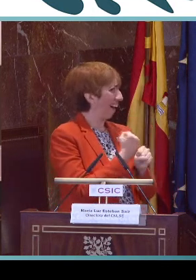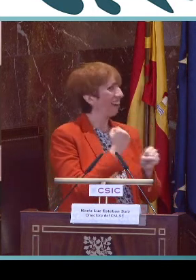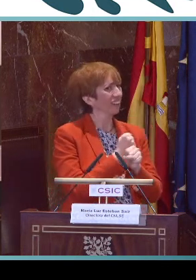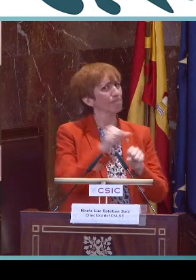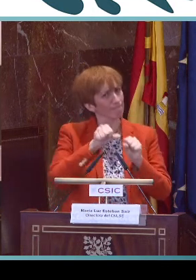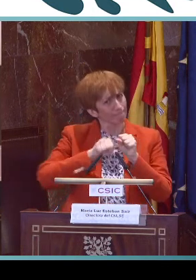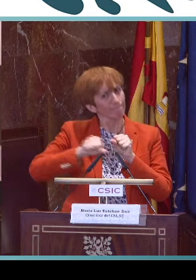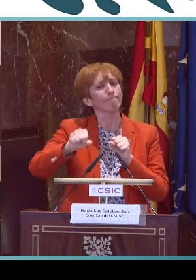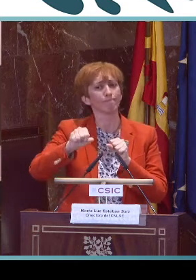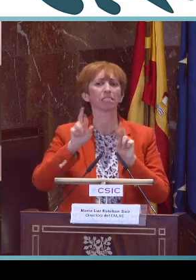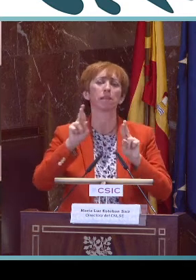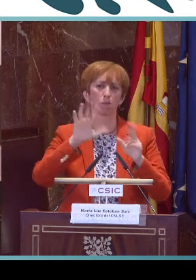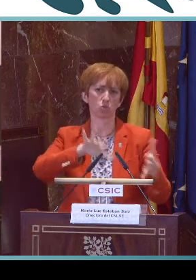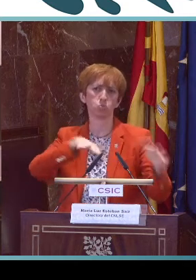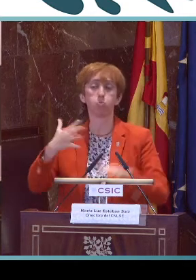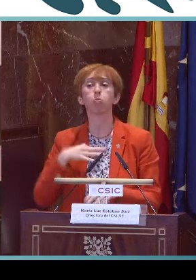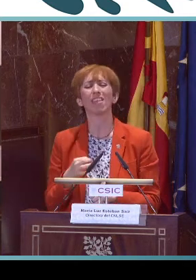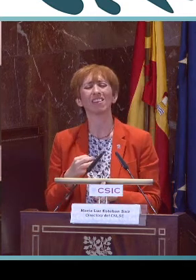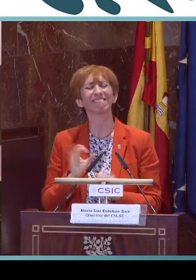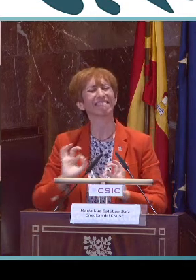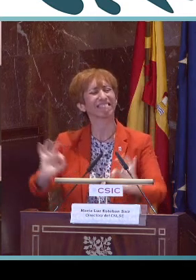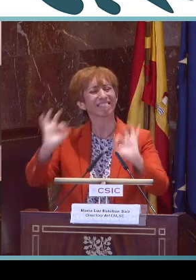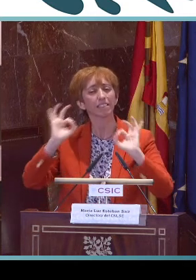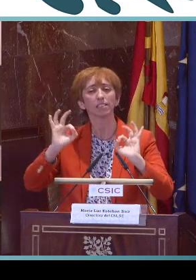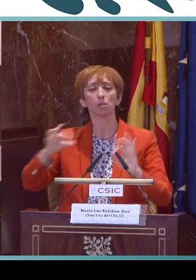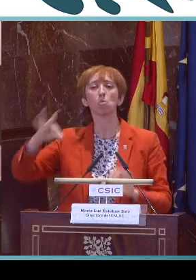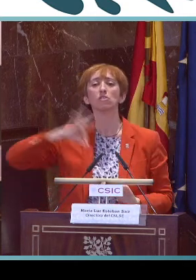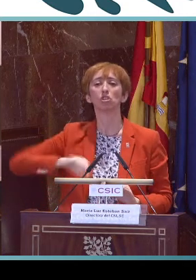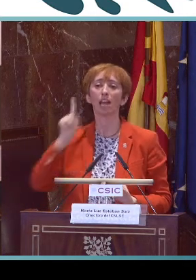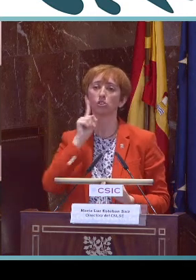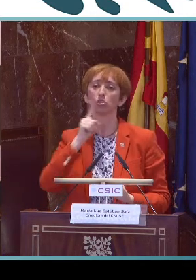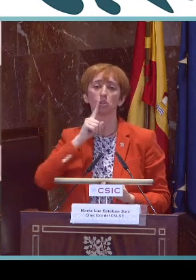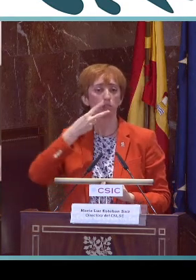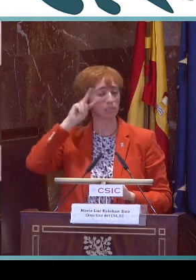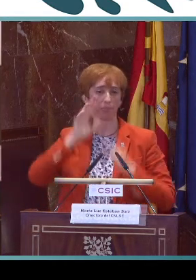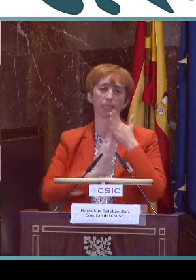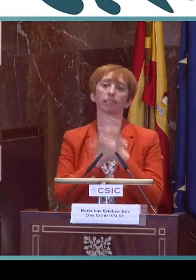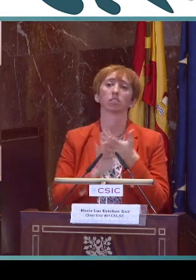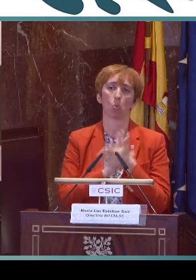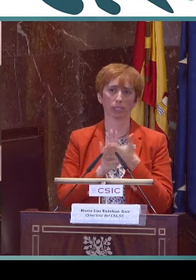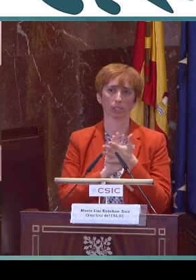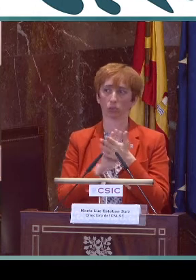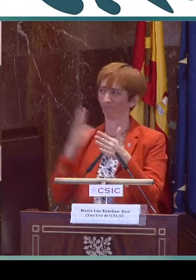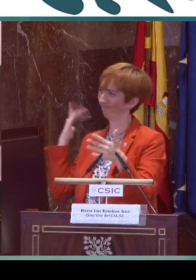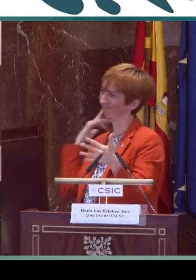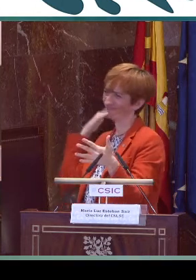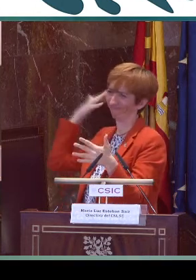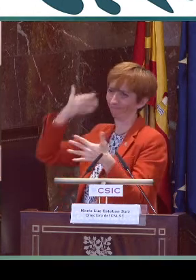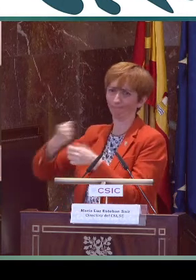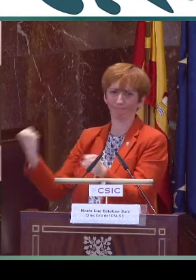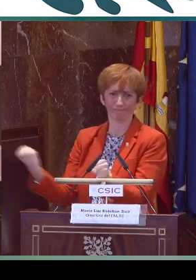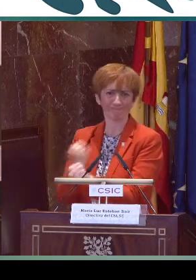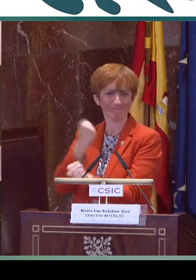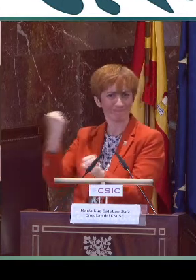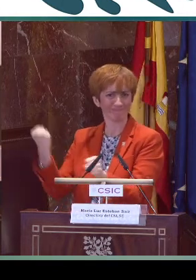Sabemos que el CNELSE está trabajando y va a trabajar y esperamos que pronto se implante la regulación de